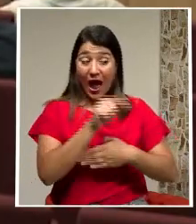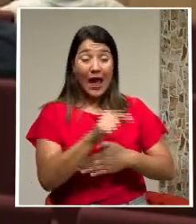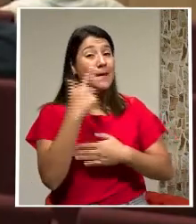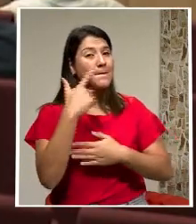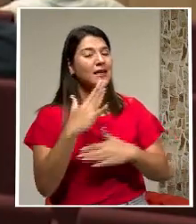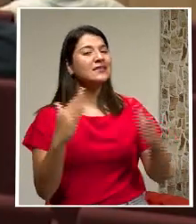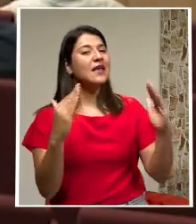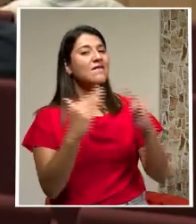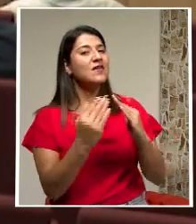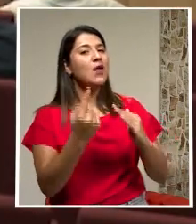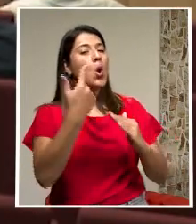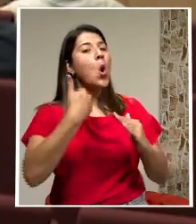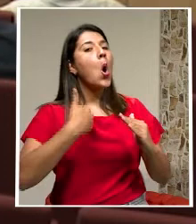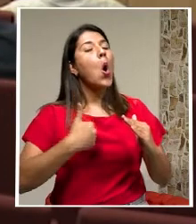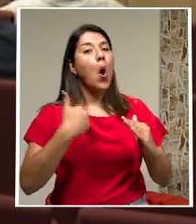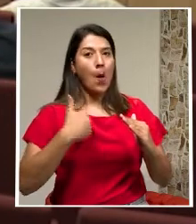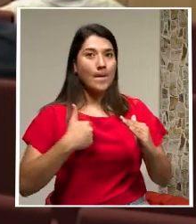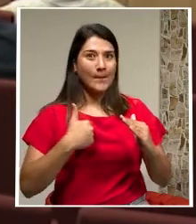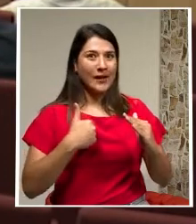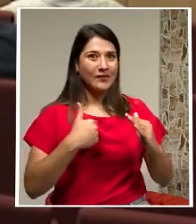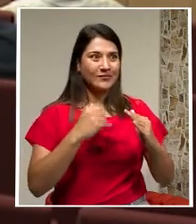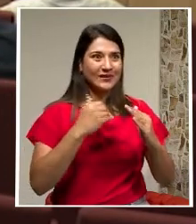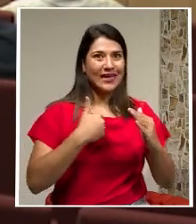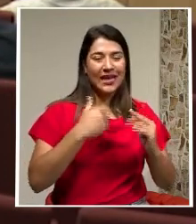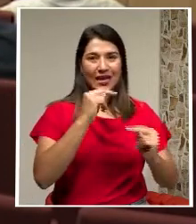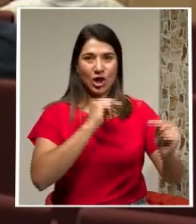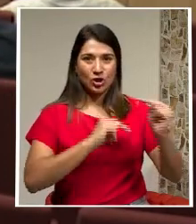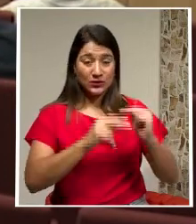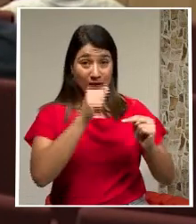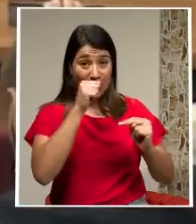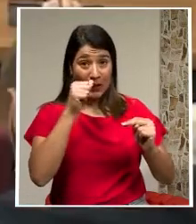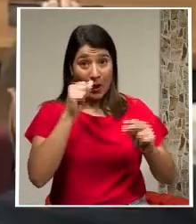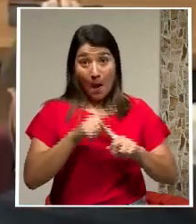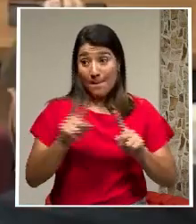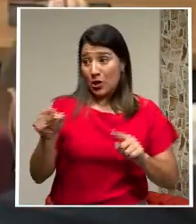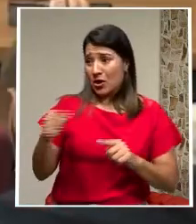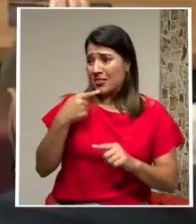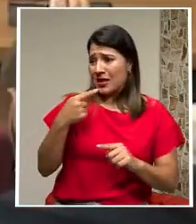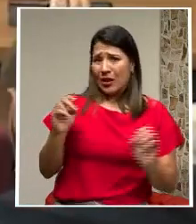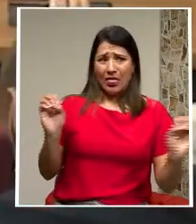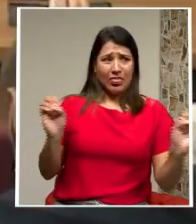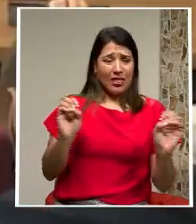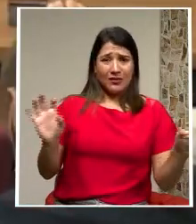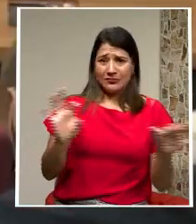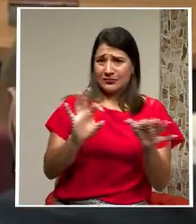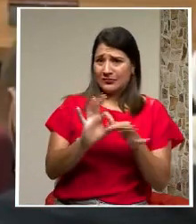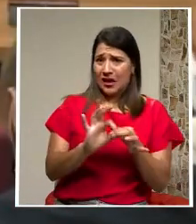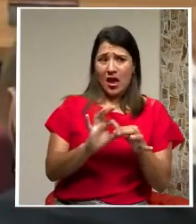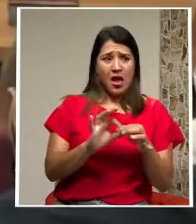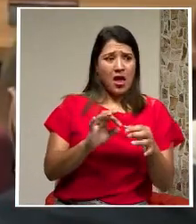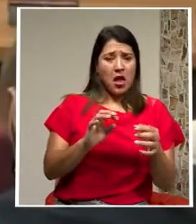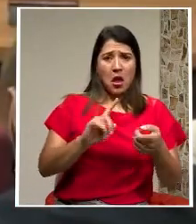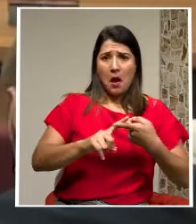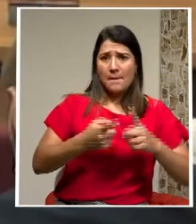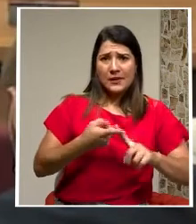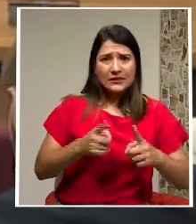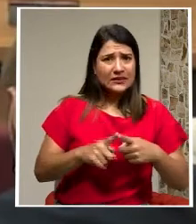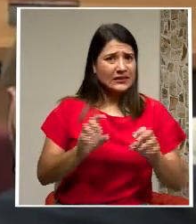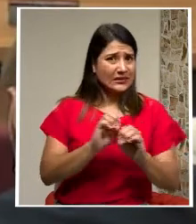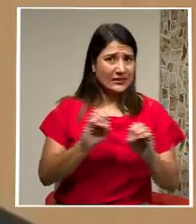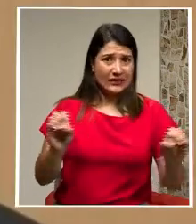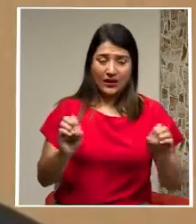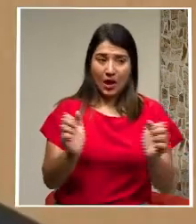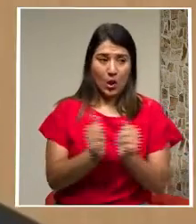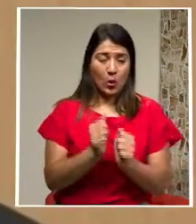sin embargo el legislador aseguró que no tiene ninguna relación cercanía ni amistad con las personas vinculadas en esa